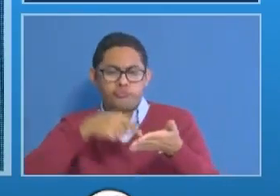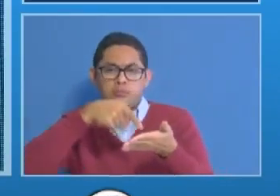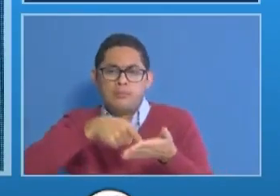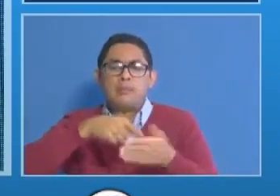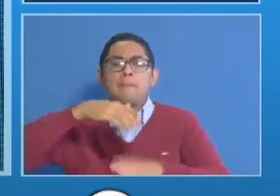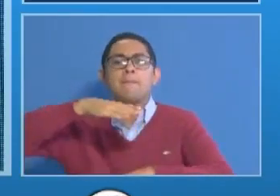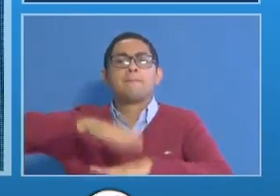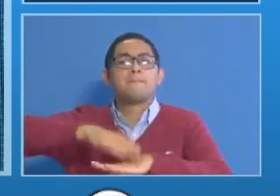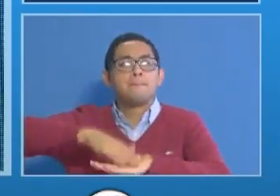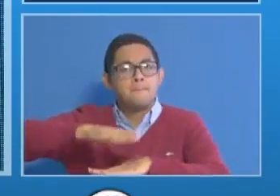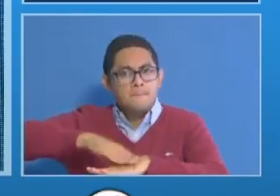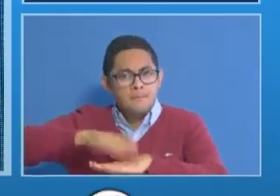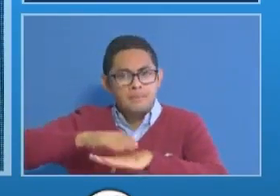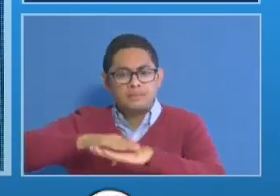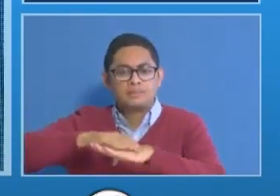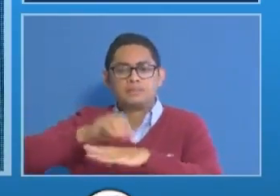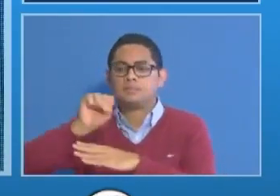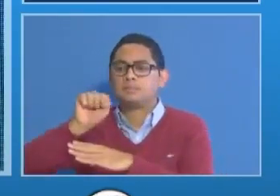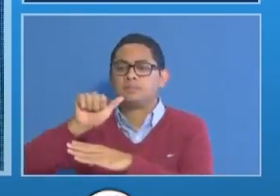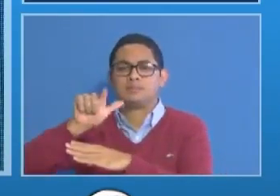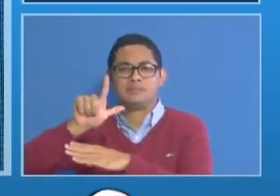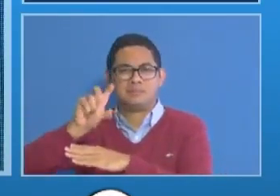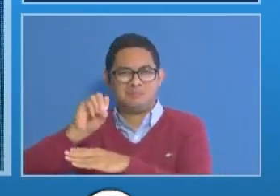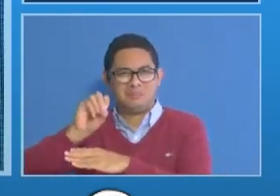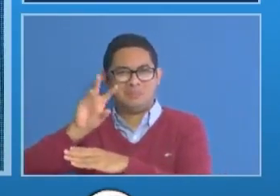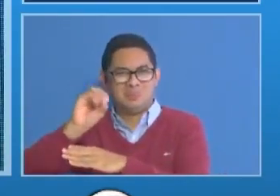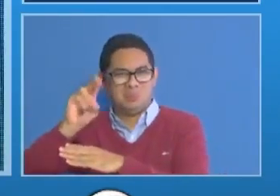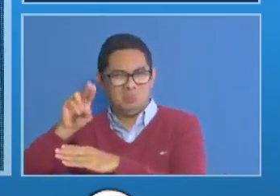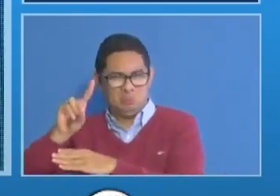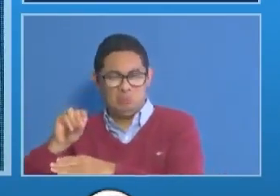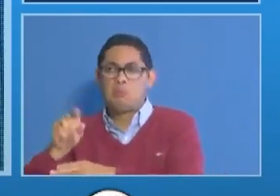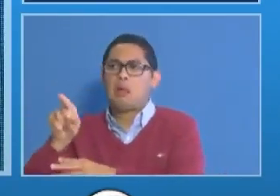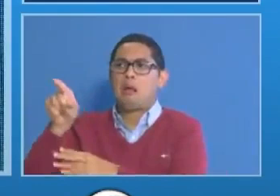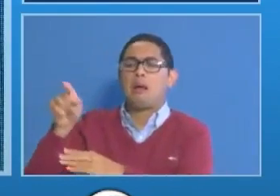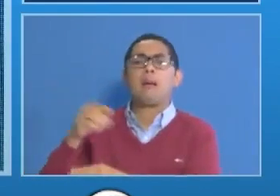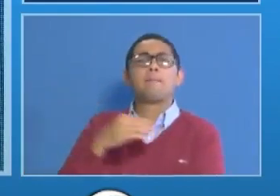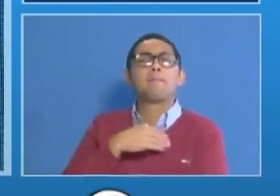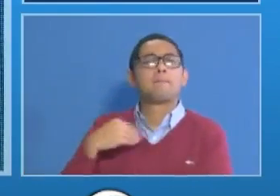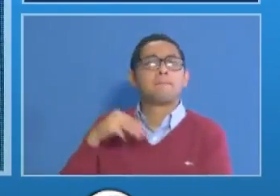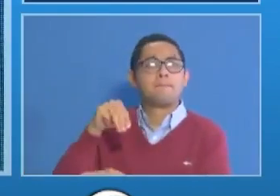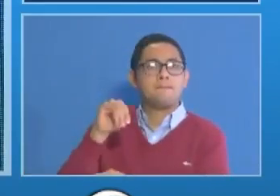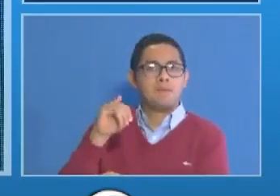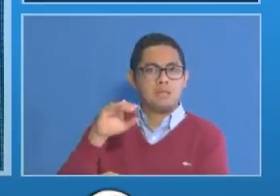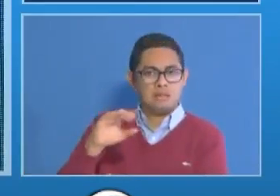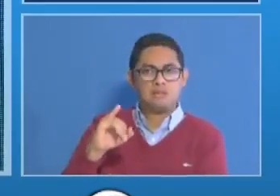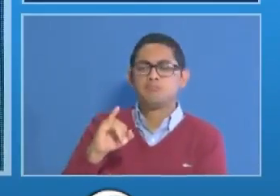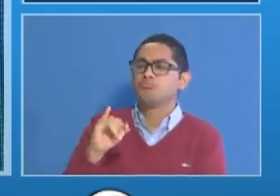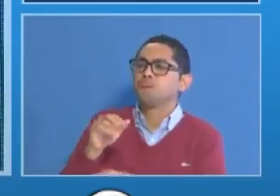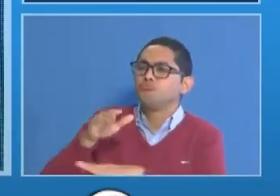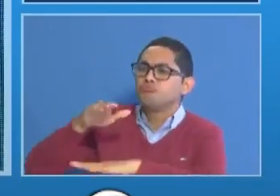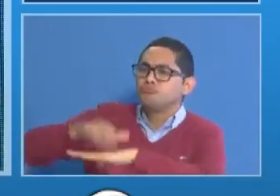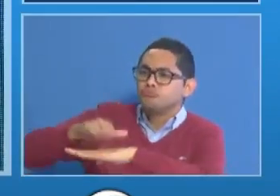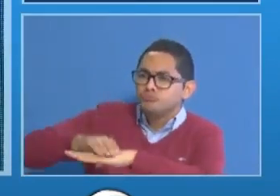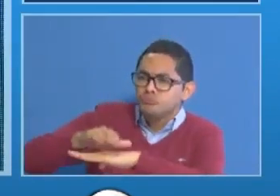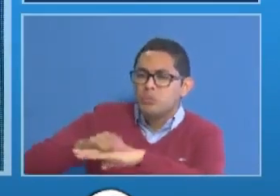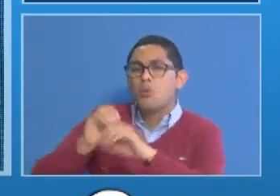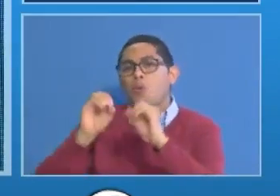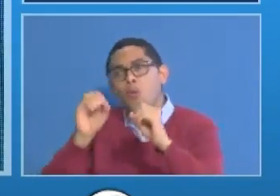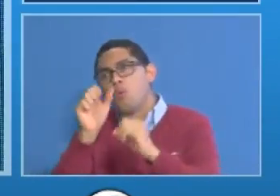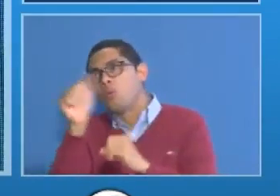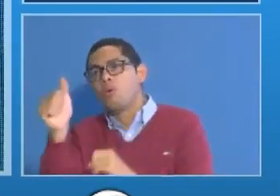a través del Ministerio de Comercio e Industria y a través de la Autoridad de Innovación